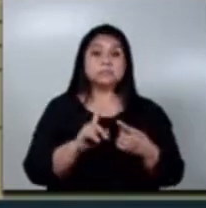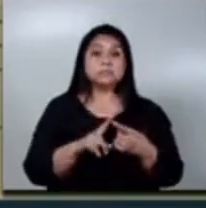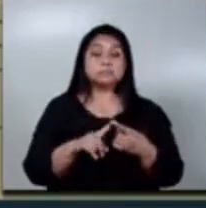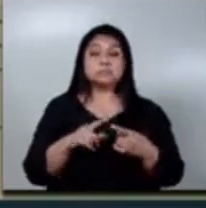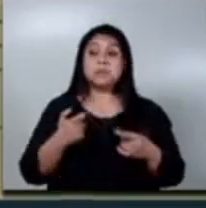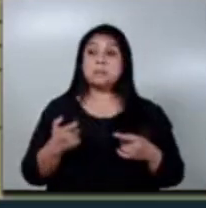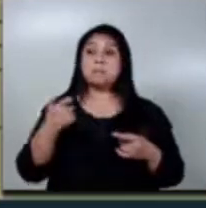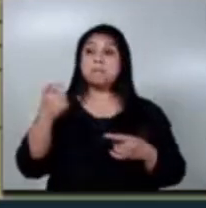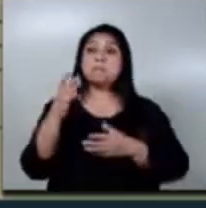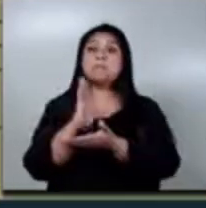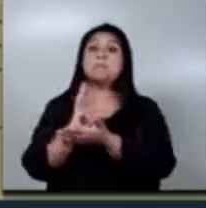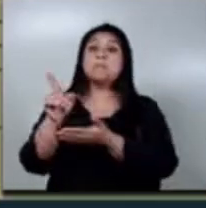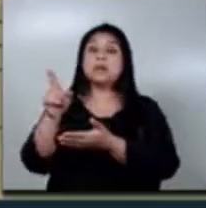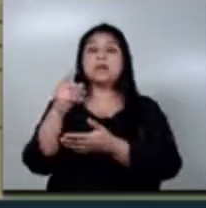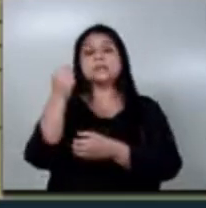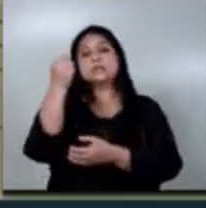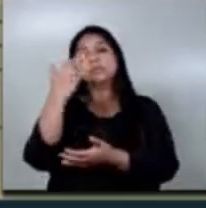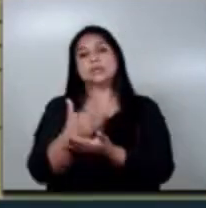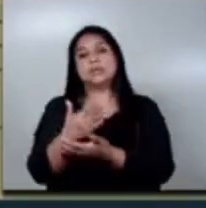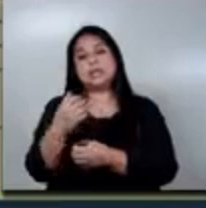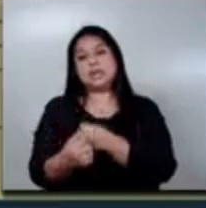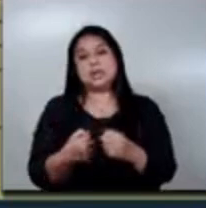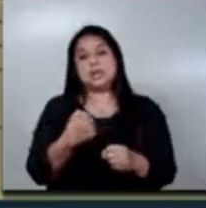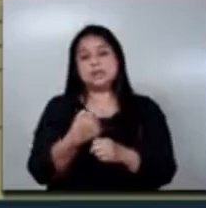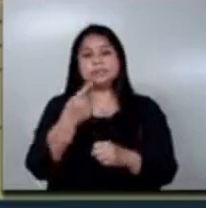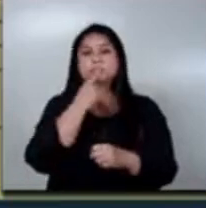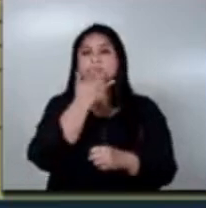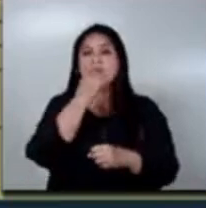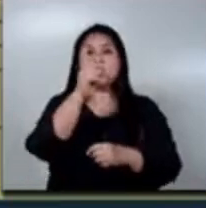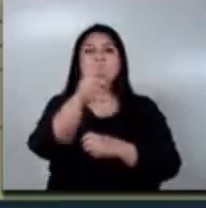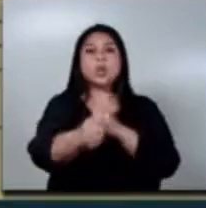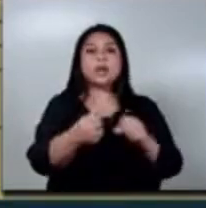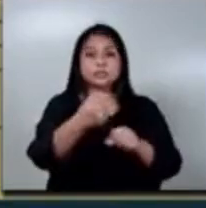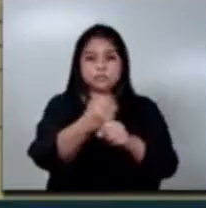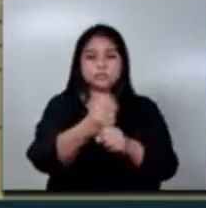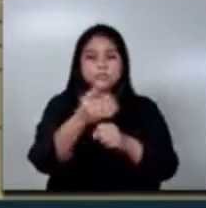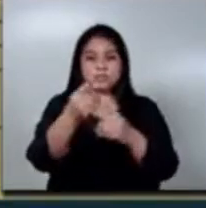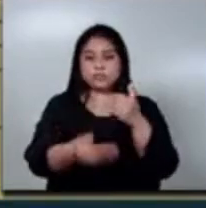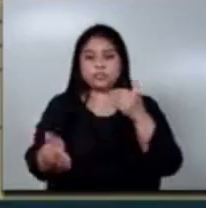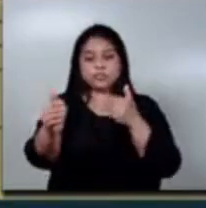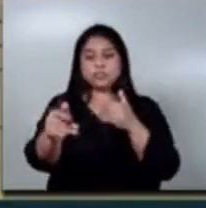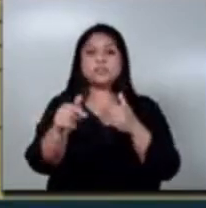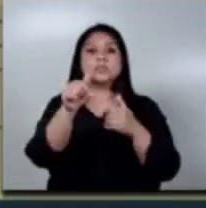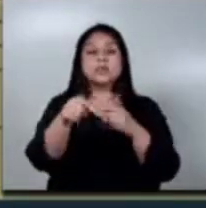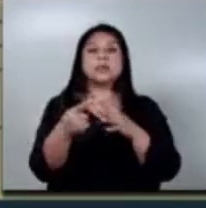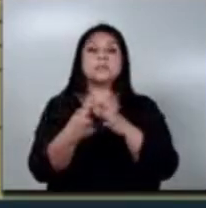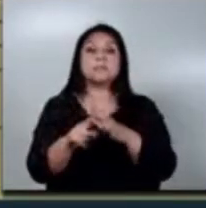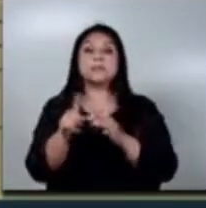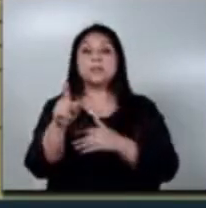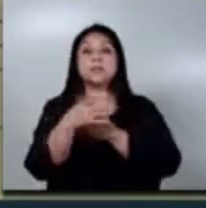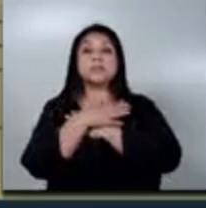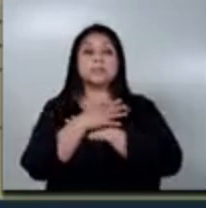es anual. Como les decía anteriormente, inicia el 1 de mayo y finaliza el 30 de abril de cada año.